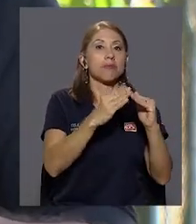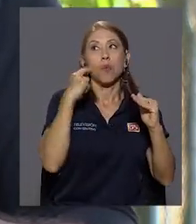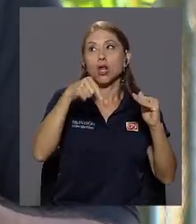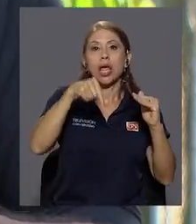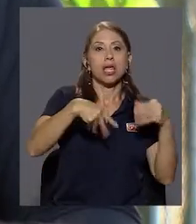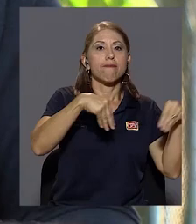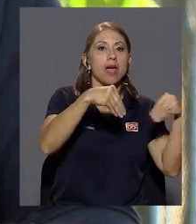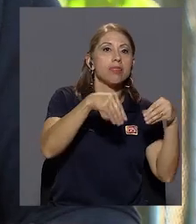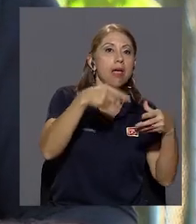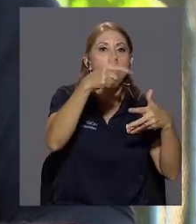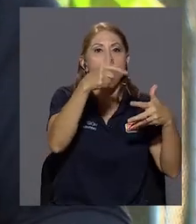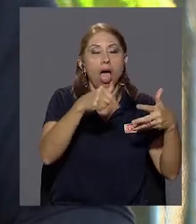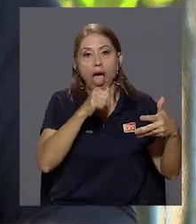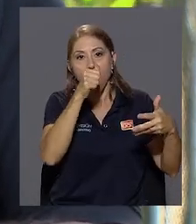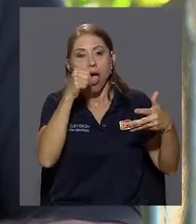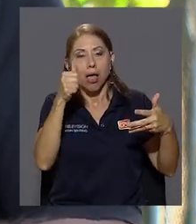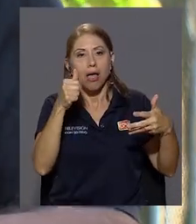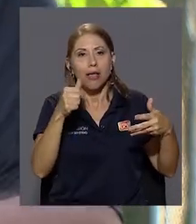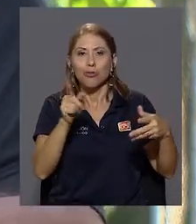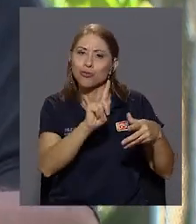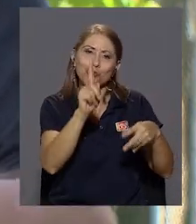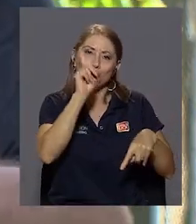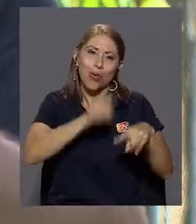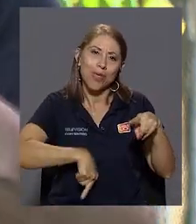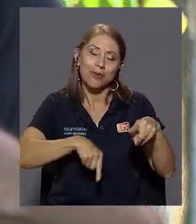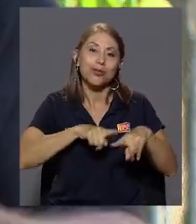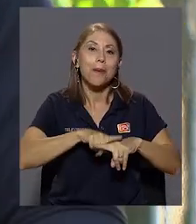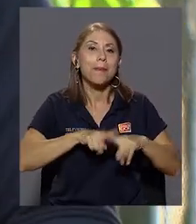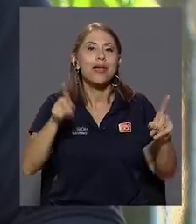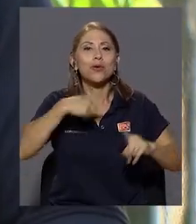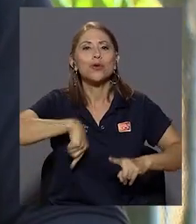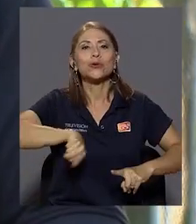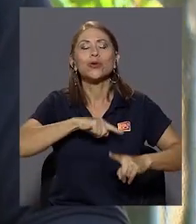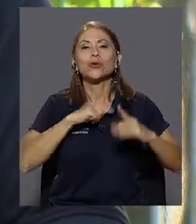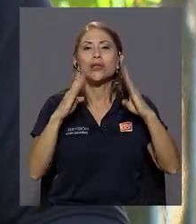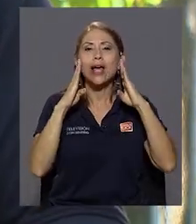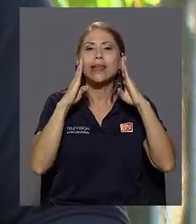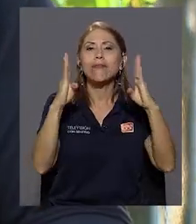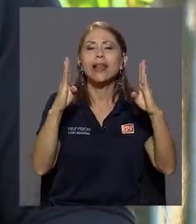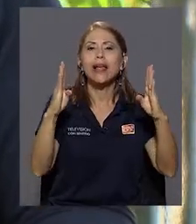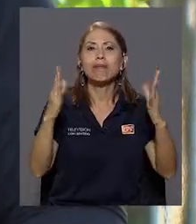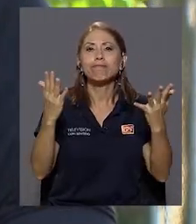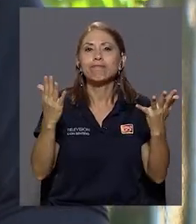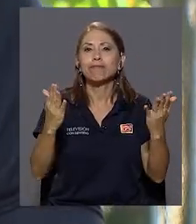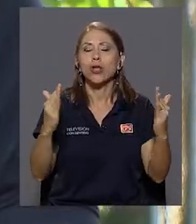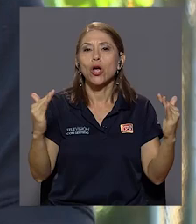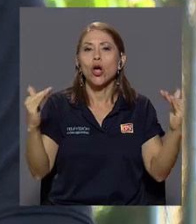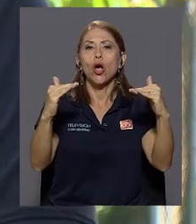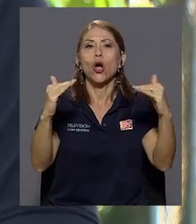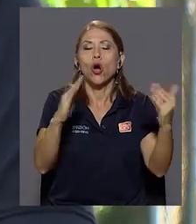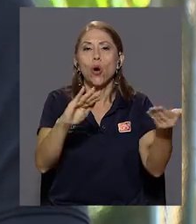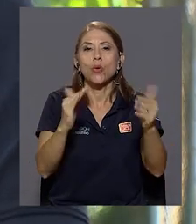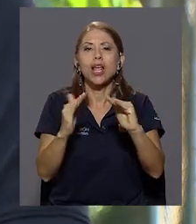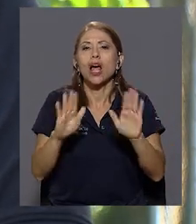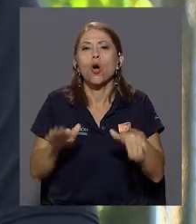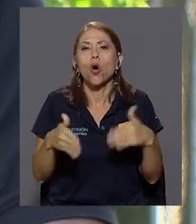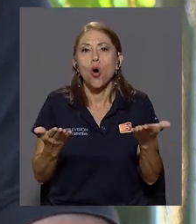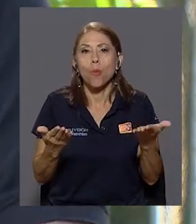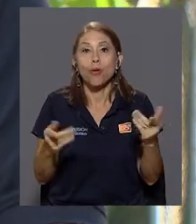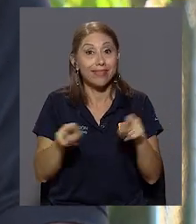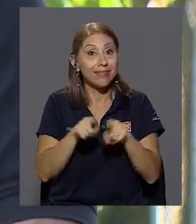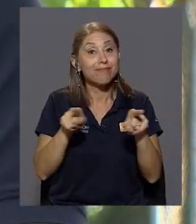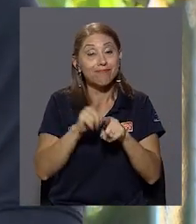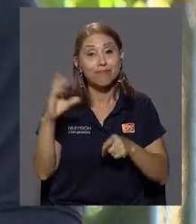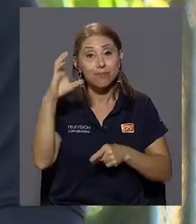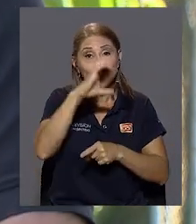X o Y sustancias, no, pero ¿cómo lo estamos abordando a nivel comunitario? Y por supuesto buscar ayuda profesional,